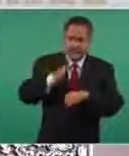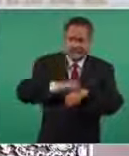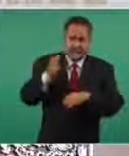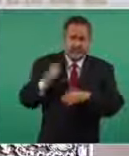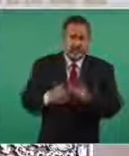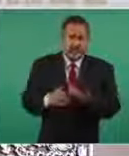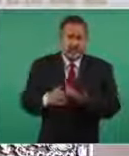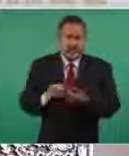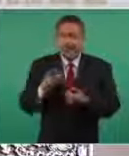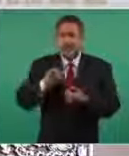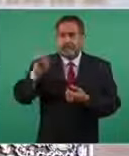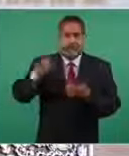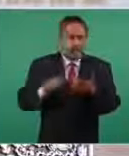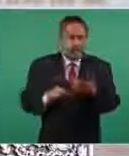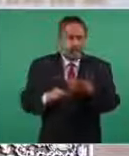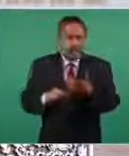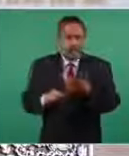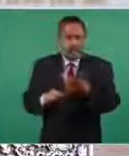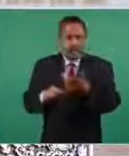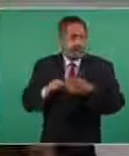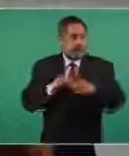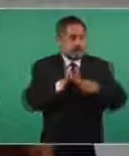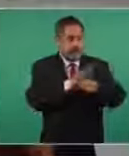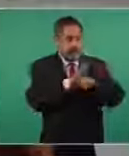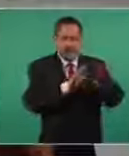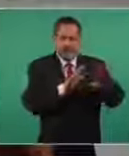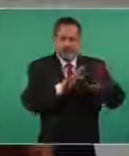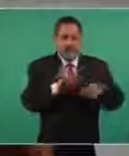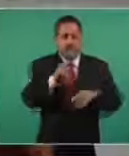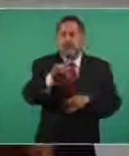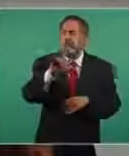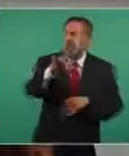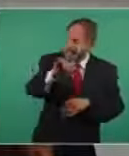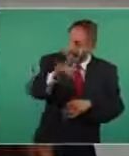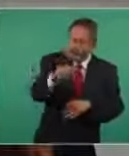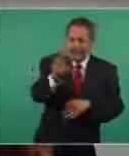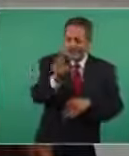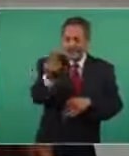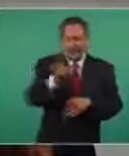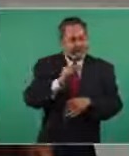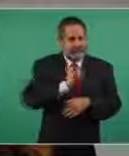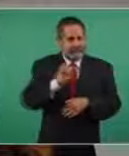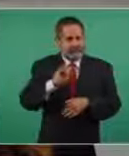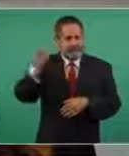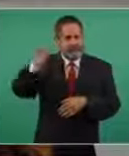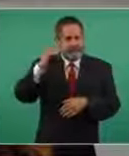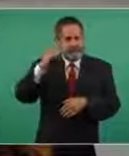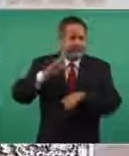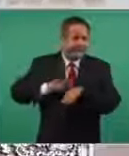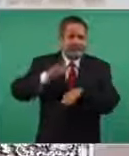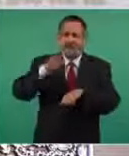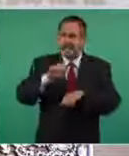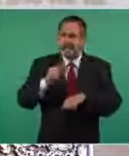No sólo por la pandemia. Especialistas también. Mucho más. Mucho más.